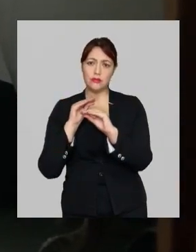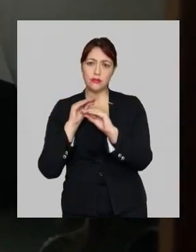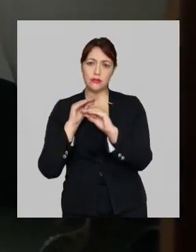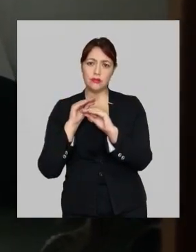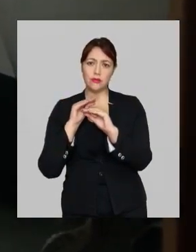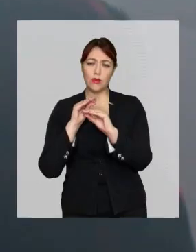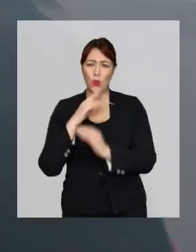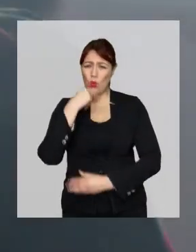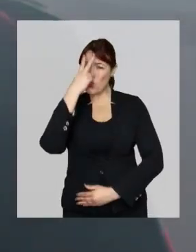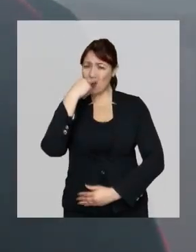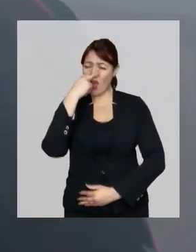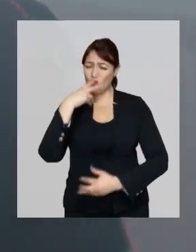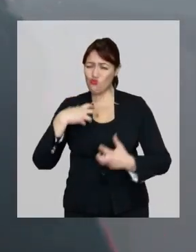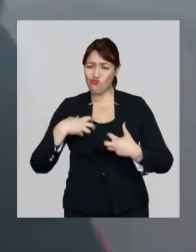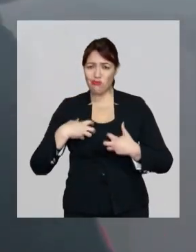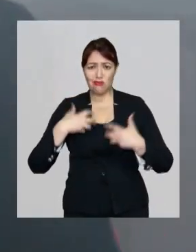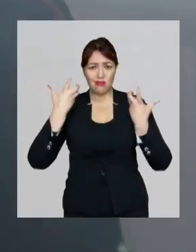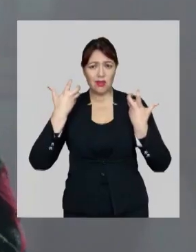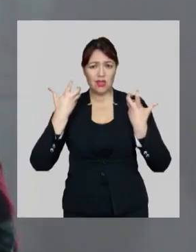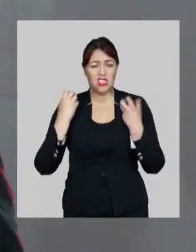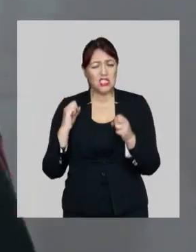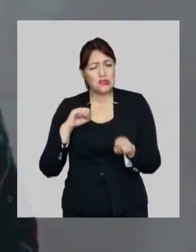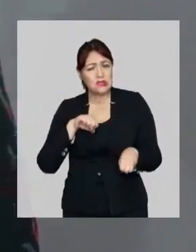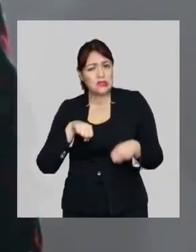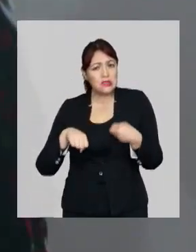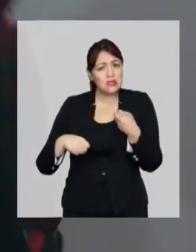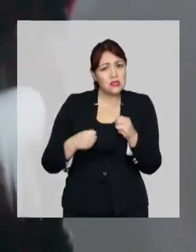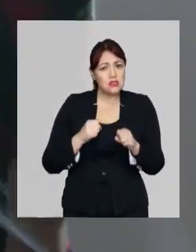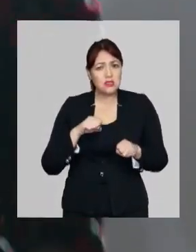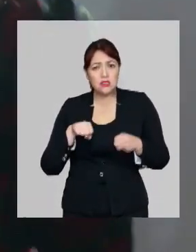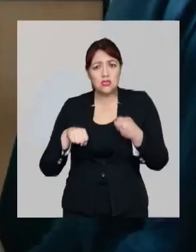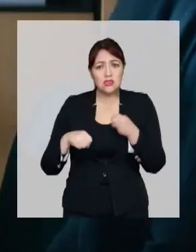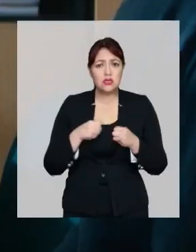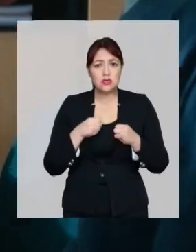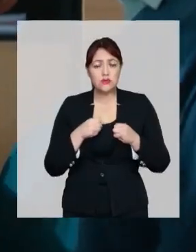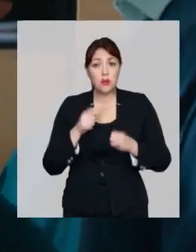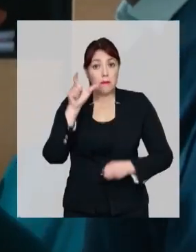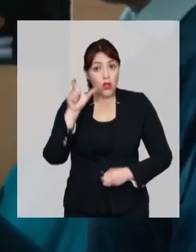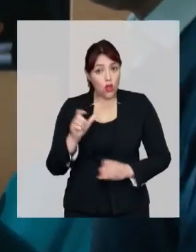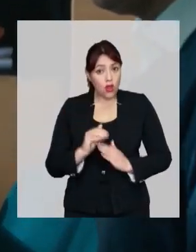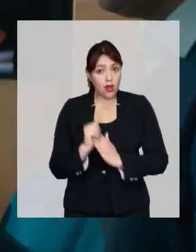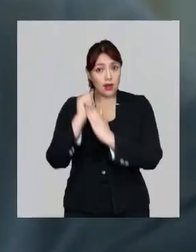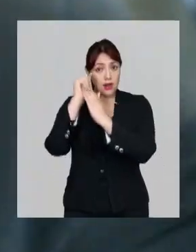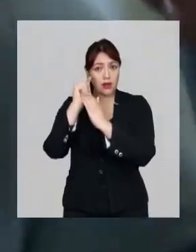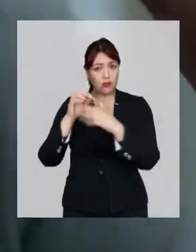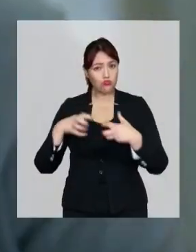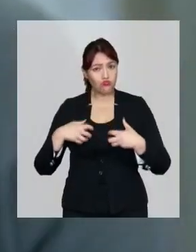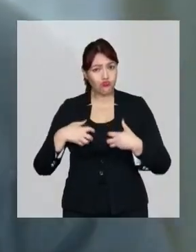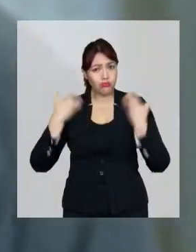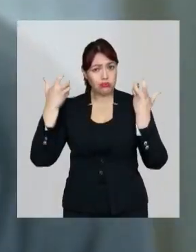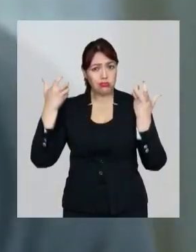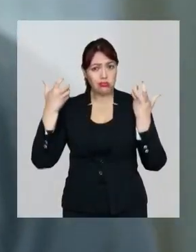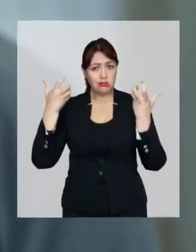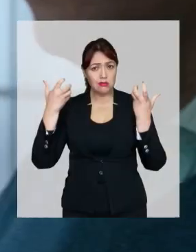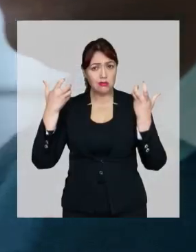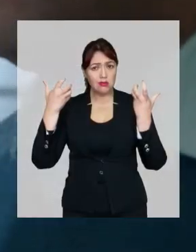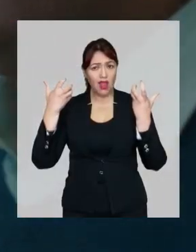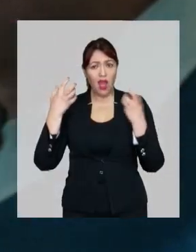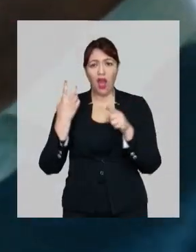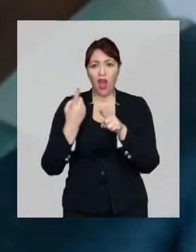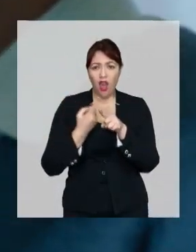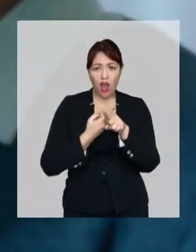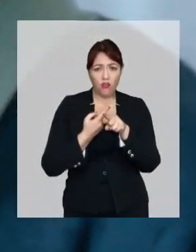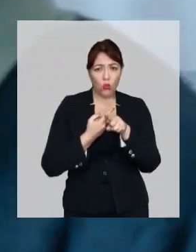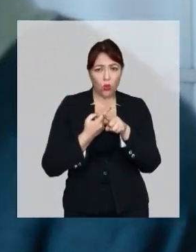Un llanto con rabia es desesperación. Un liderazgo con rabia es